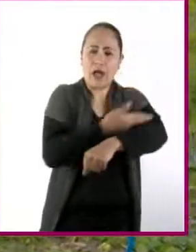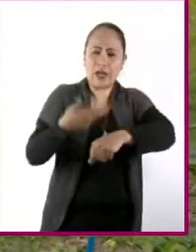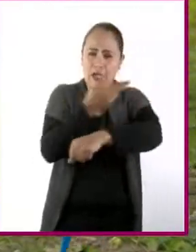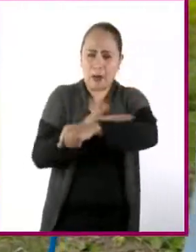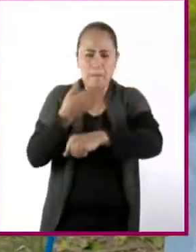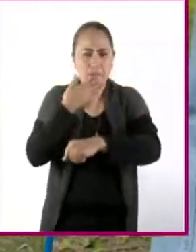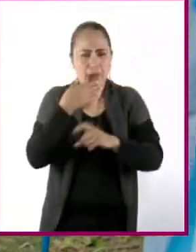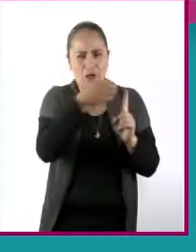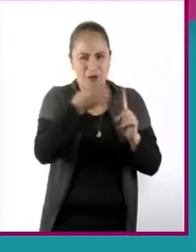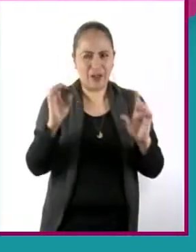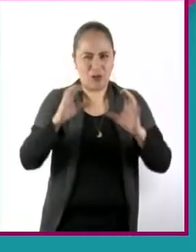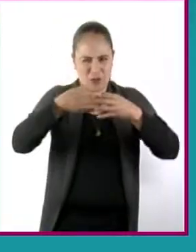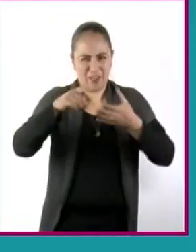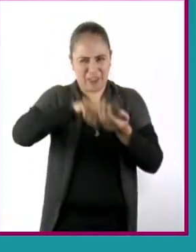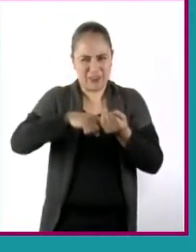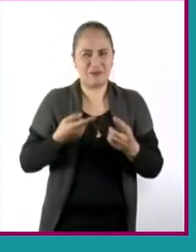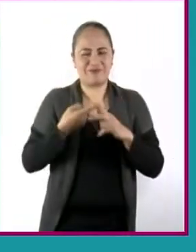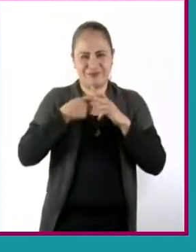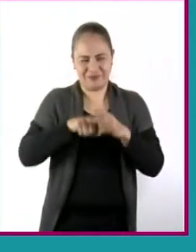¡Comenzamos!